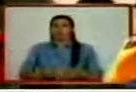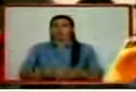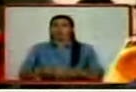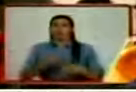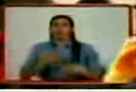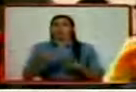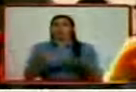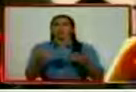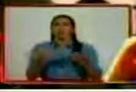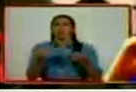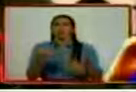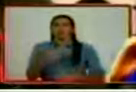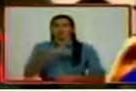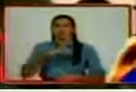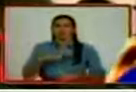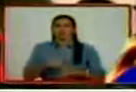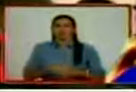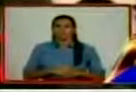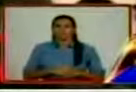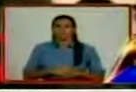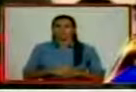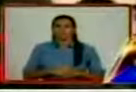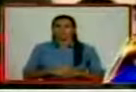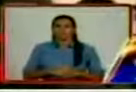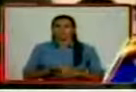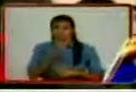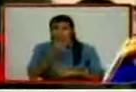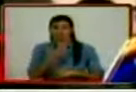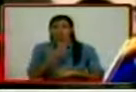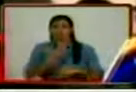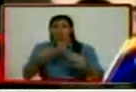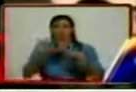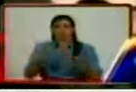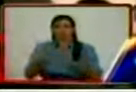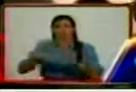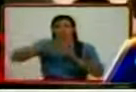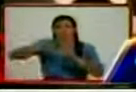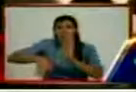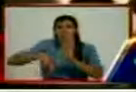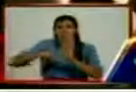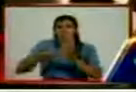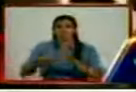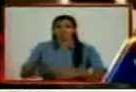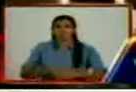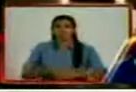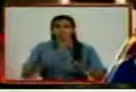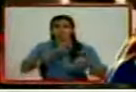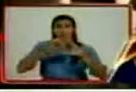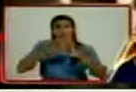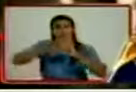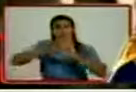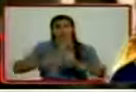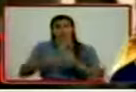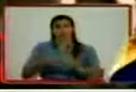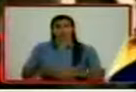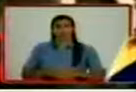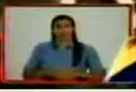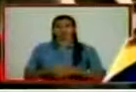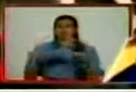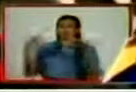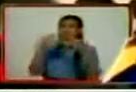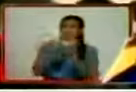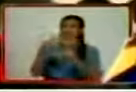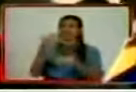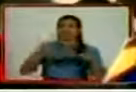que no solo proveen un bien indispensable, proveen un derecho, lo cual ya constituye en sí mismo una contradicción,